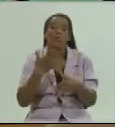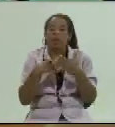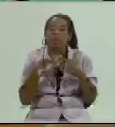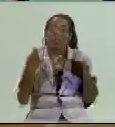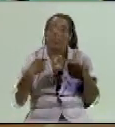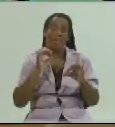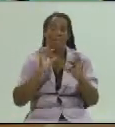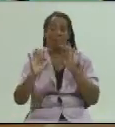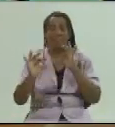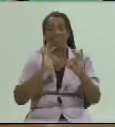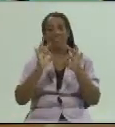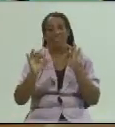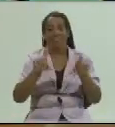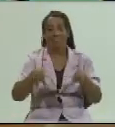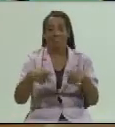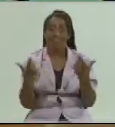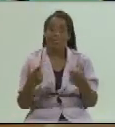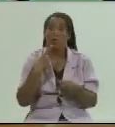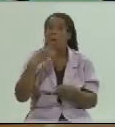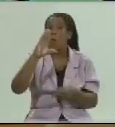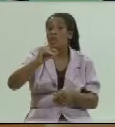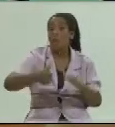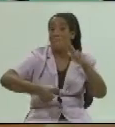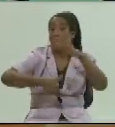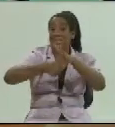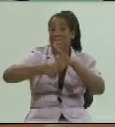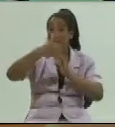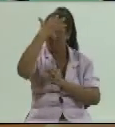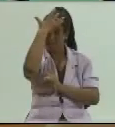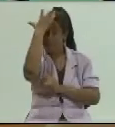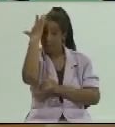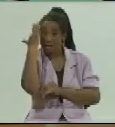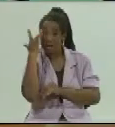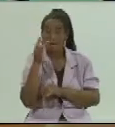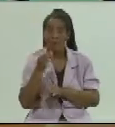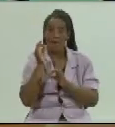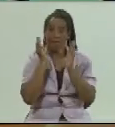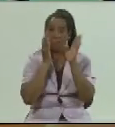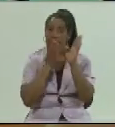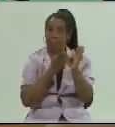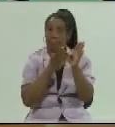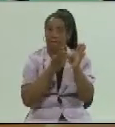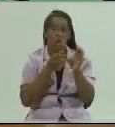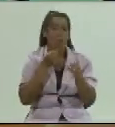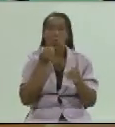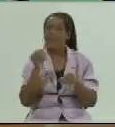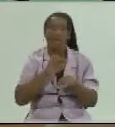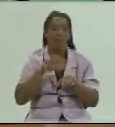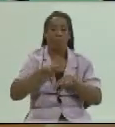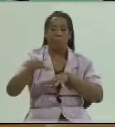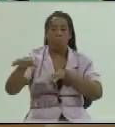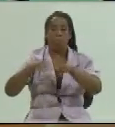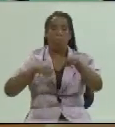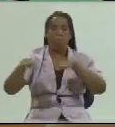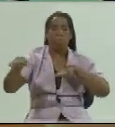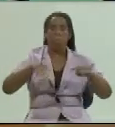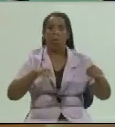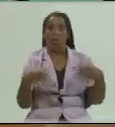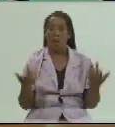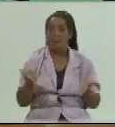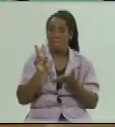y como ha dicho nuestro presidente es mantener la inmovilidad hoy no es tiempo de estar